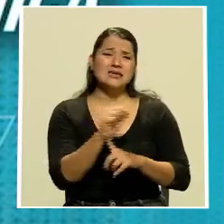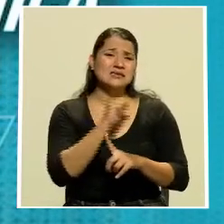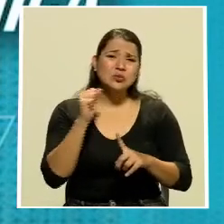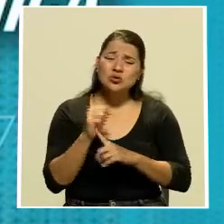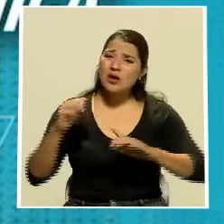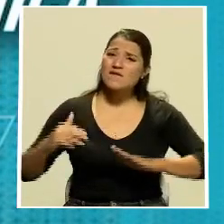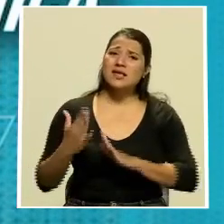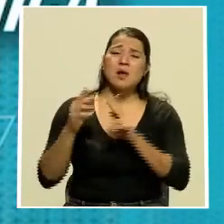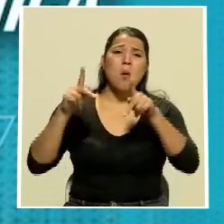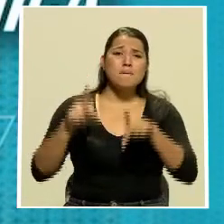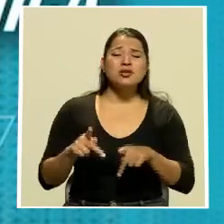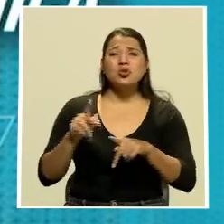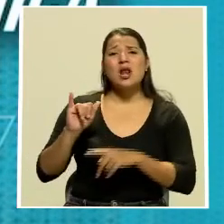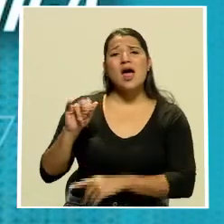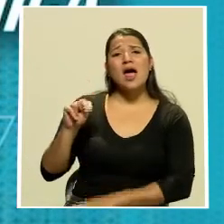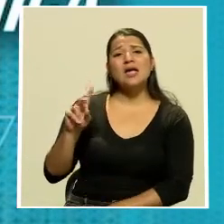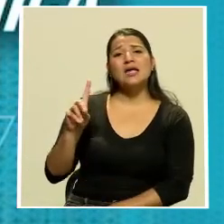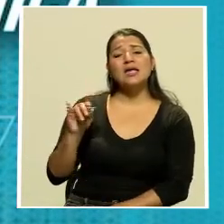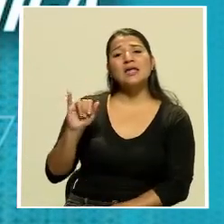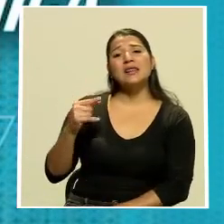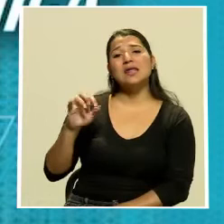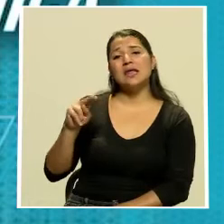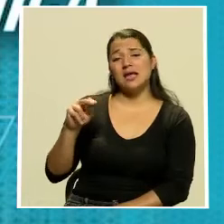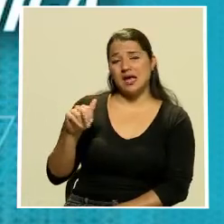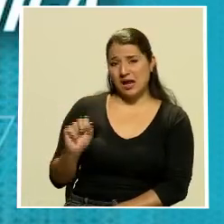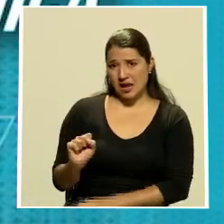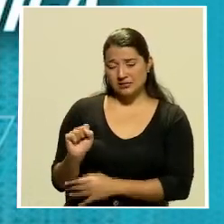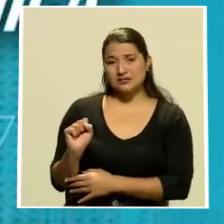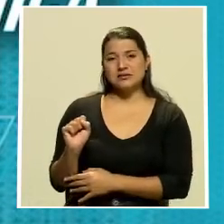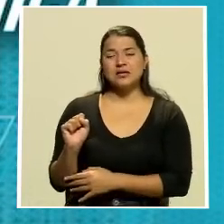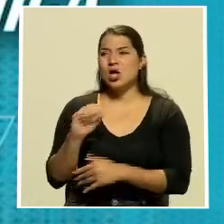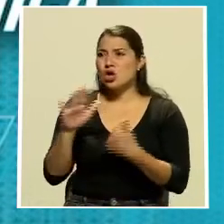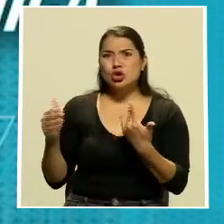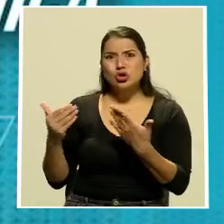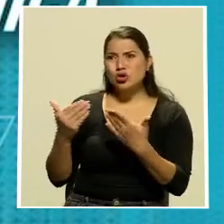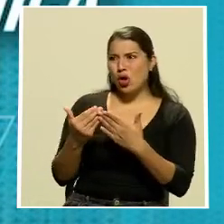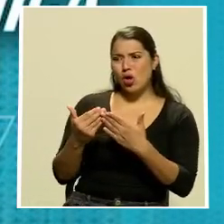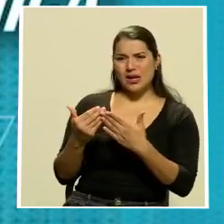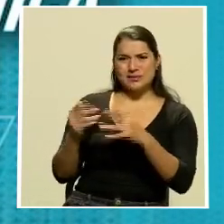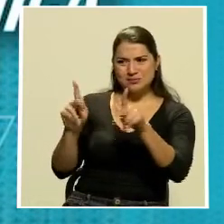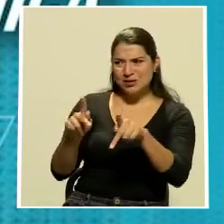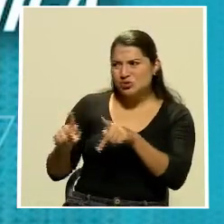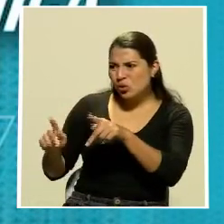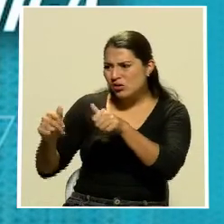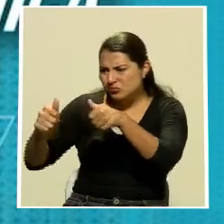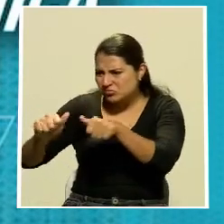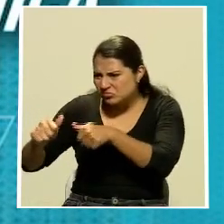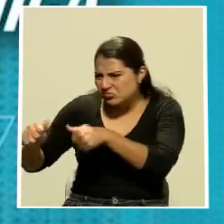donde todos los tres poderes de este país se concoagulan para que nosotros